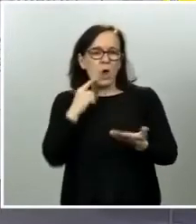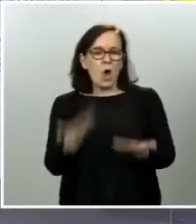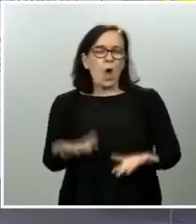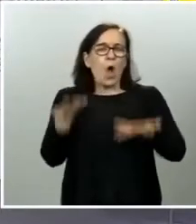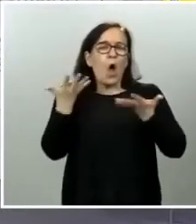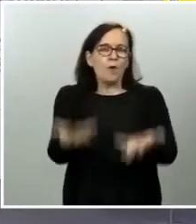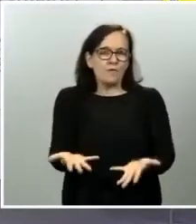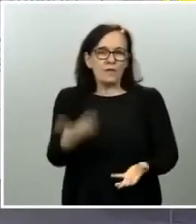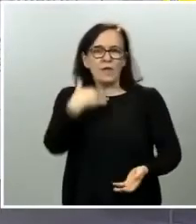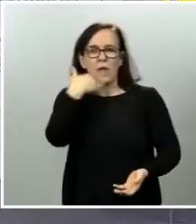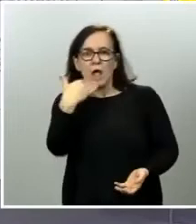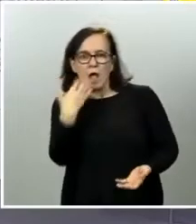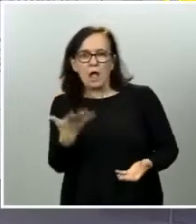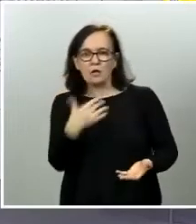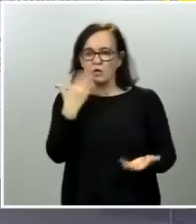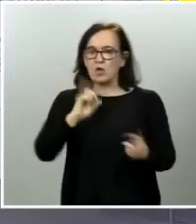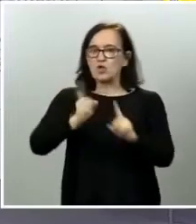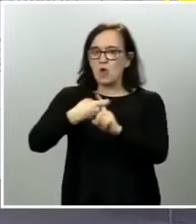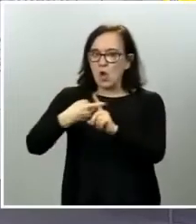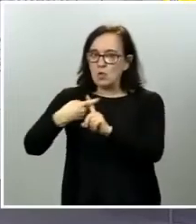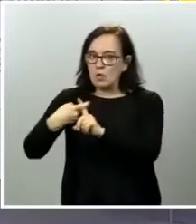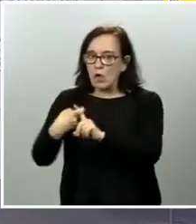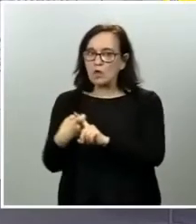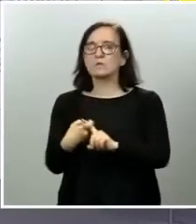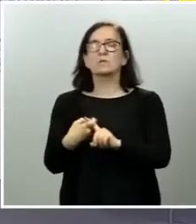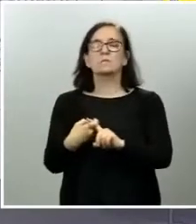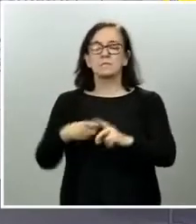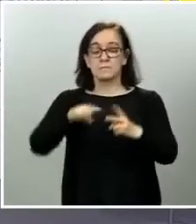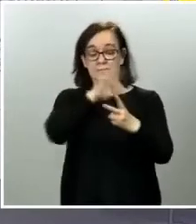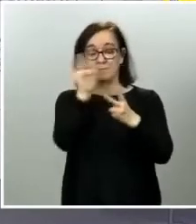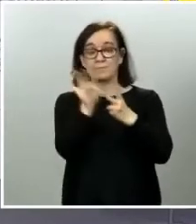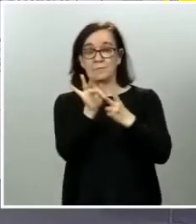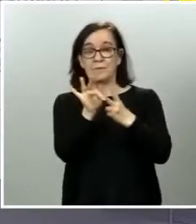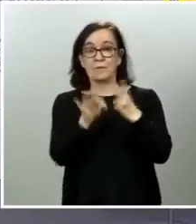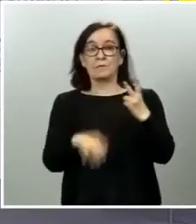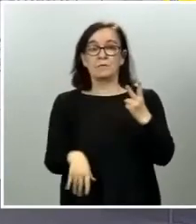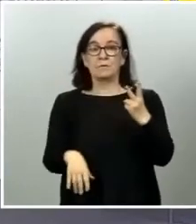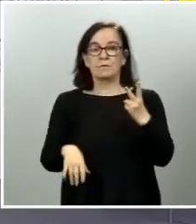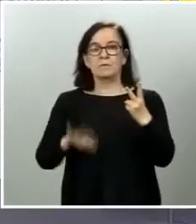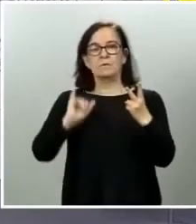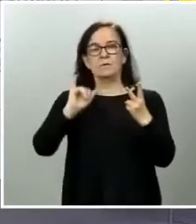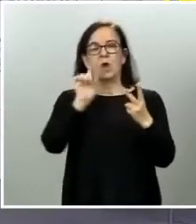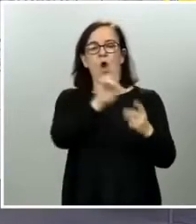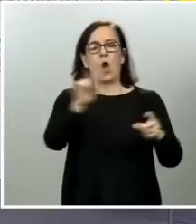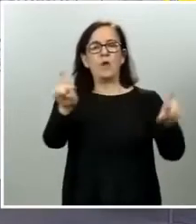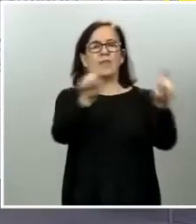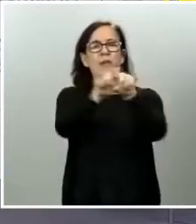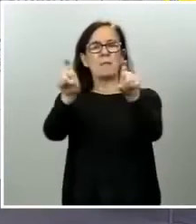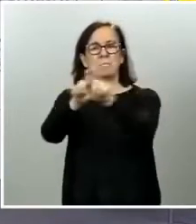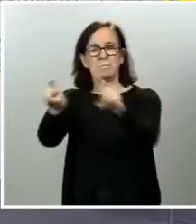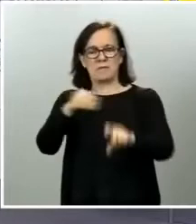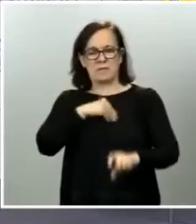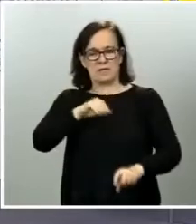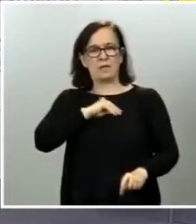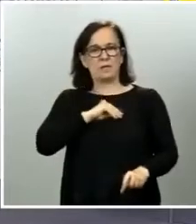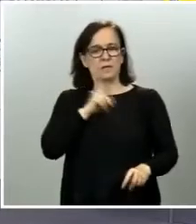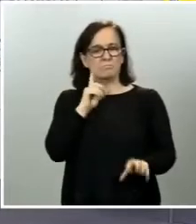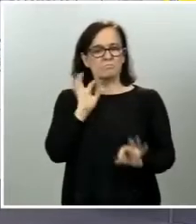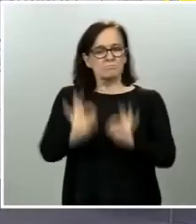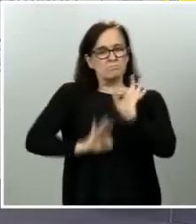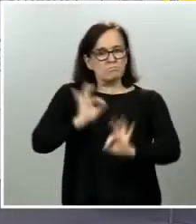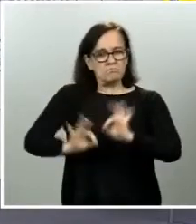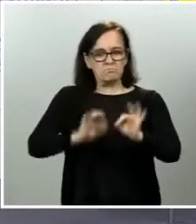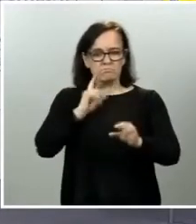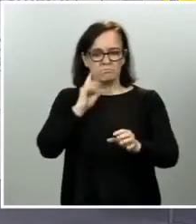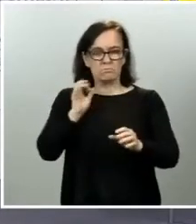tipo de solución. Y luego, por otro lado, hay 11 empresas españolas que se han organizado en torno a la